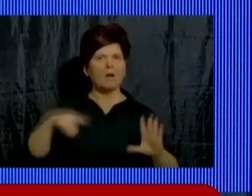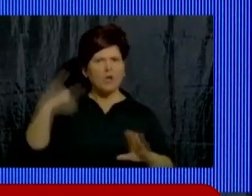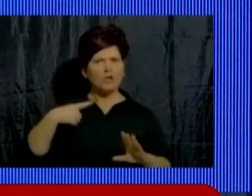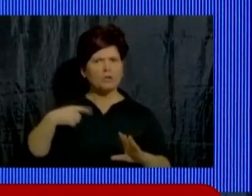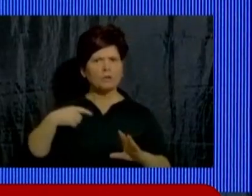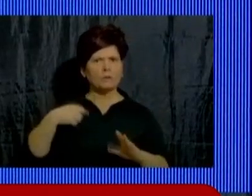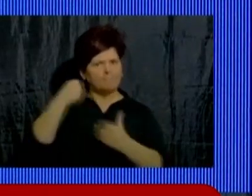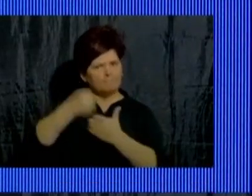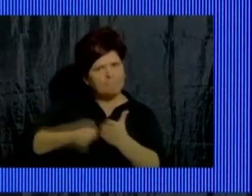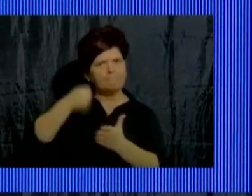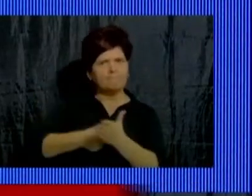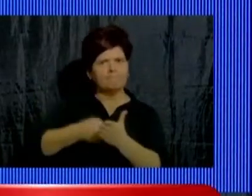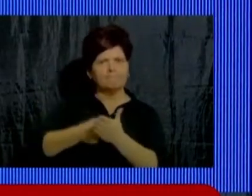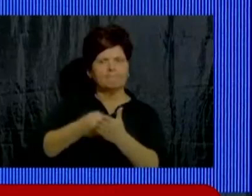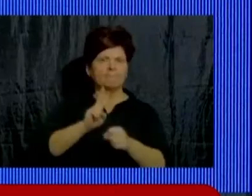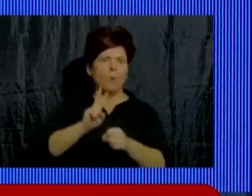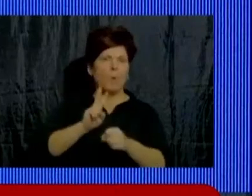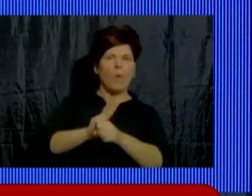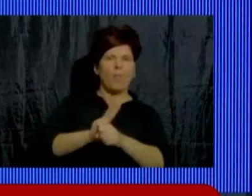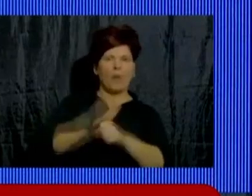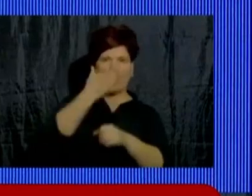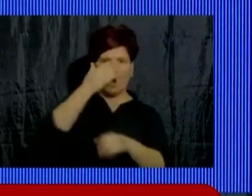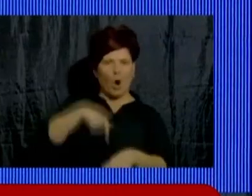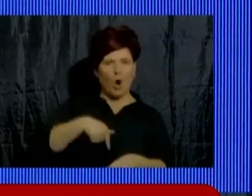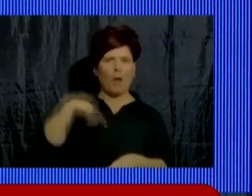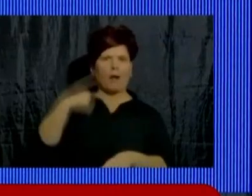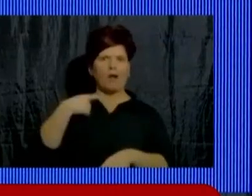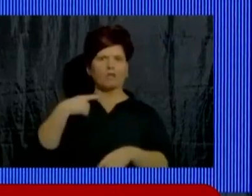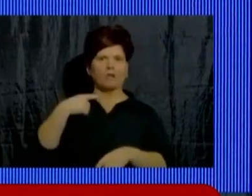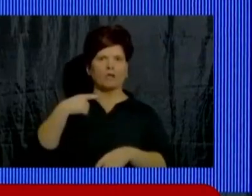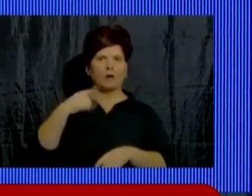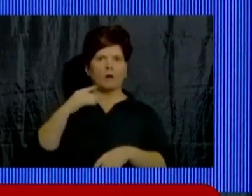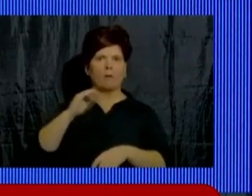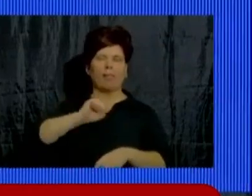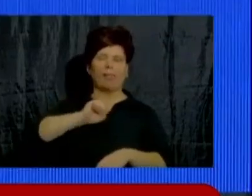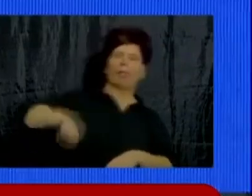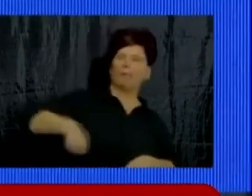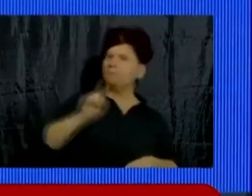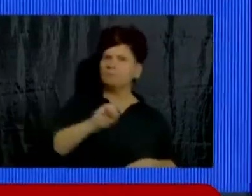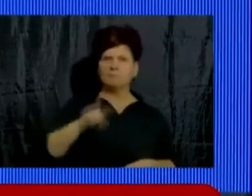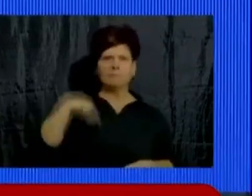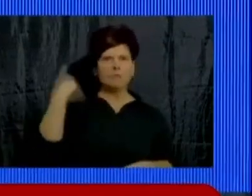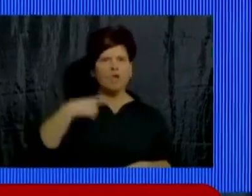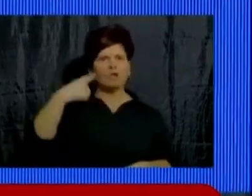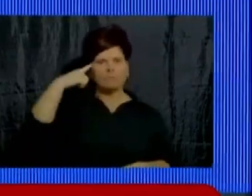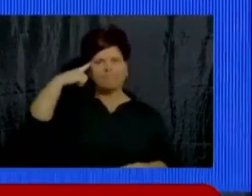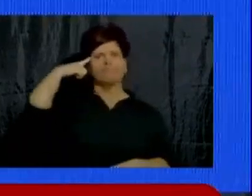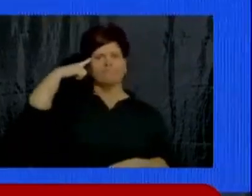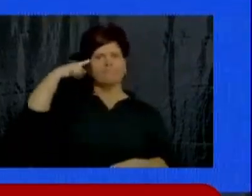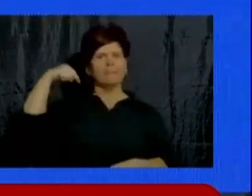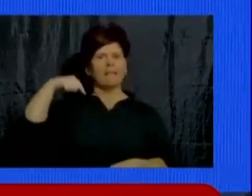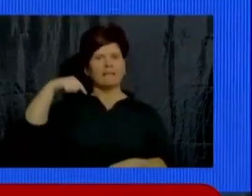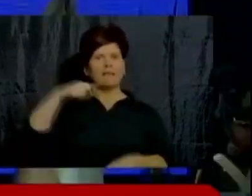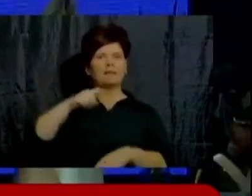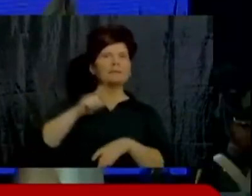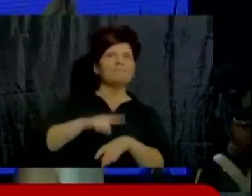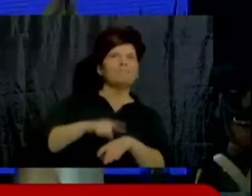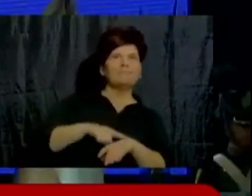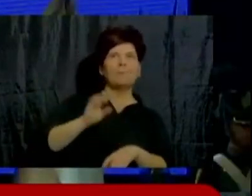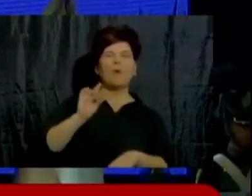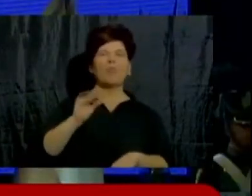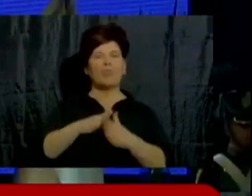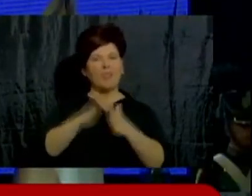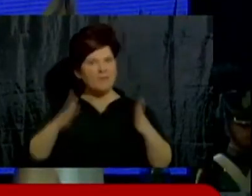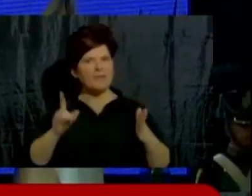por cuidar a Córdoba. No nos van a pasar por arriba. Somos conscientes que estamos atravesando un momento complejo, así como